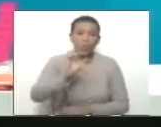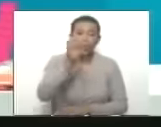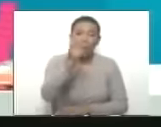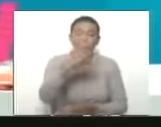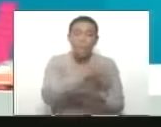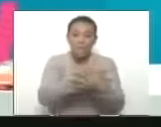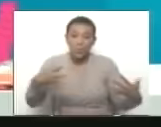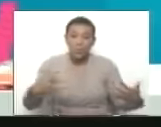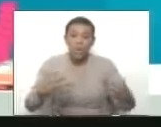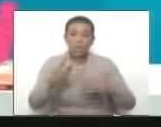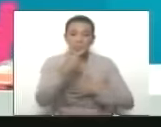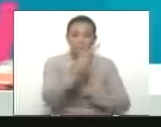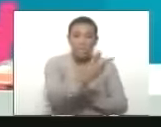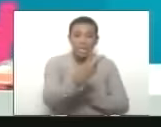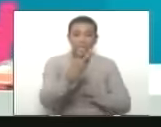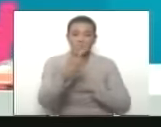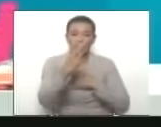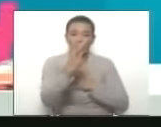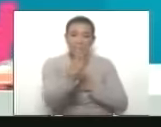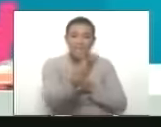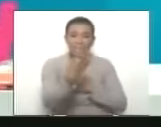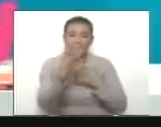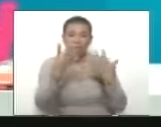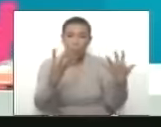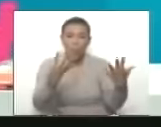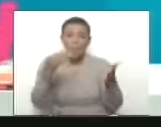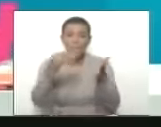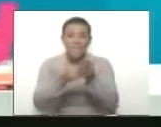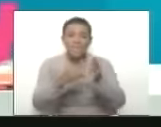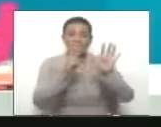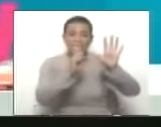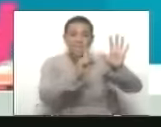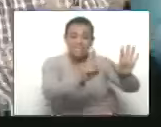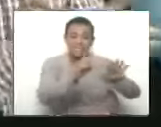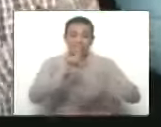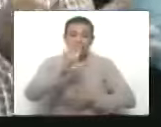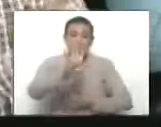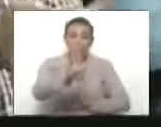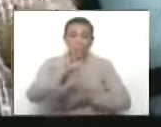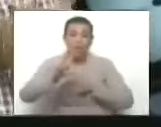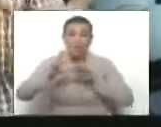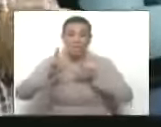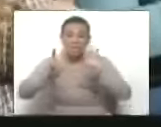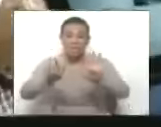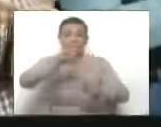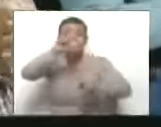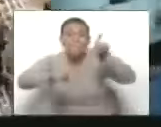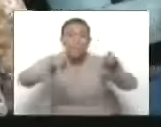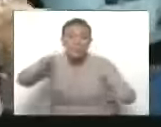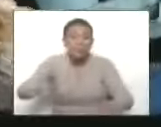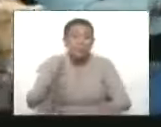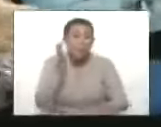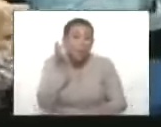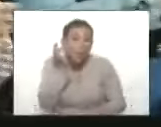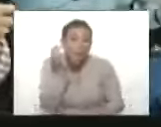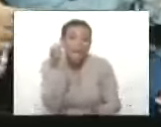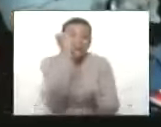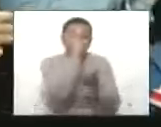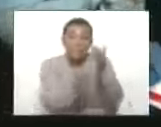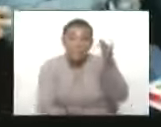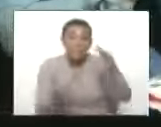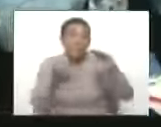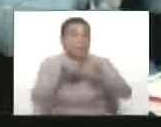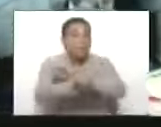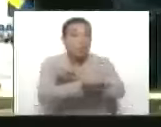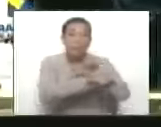2.239.657 mujeres registradas.